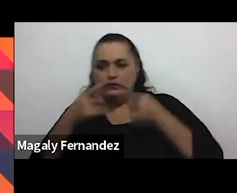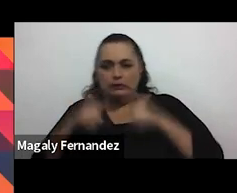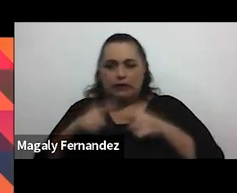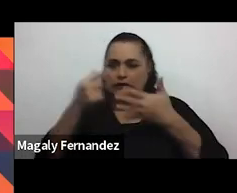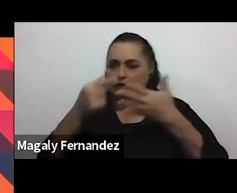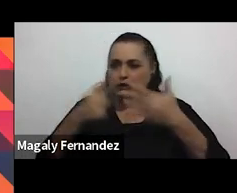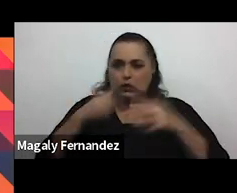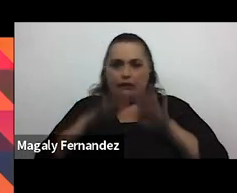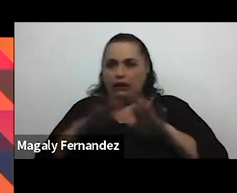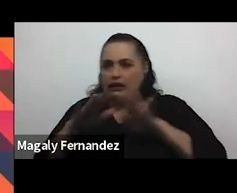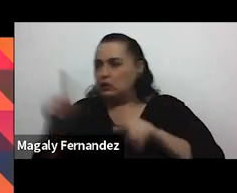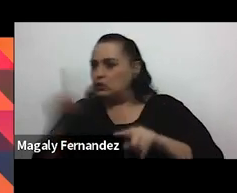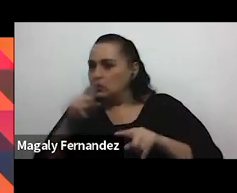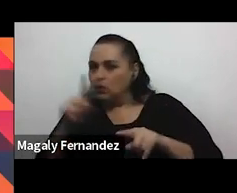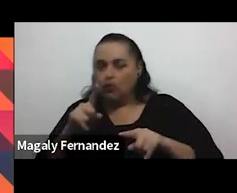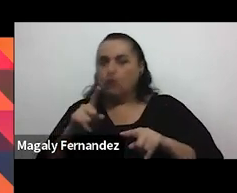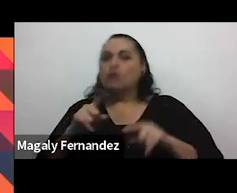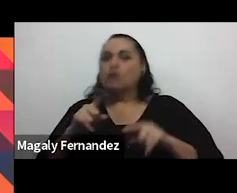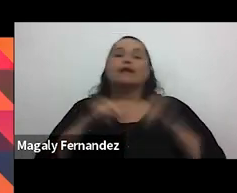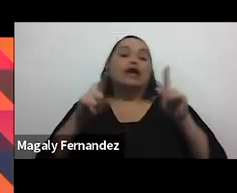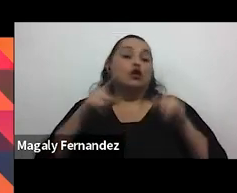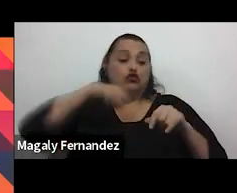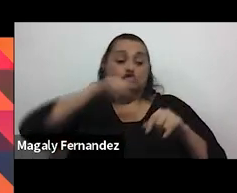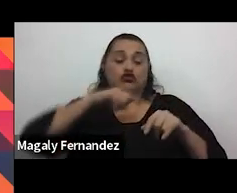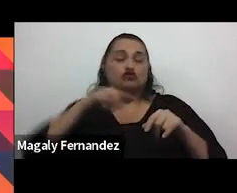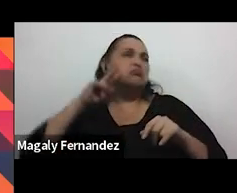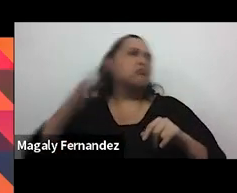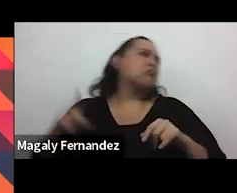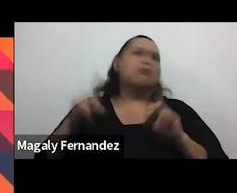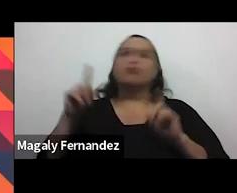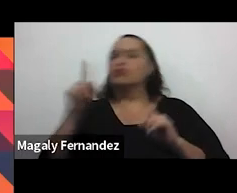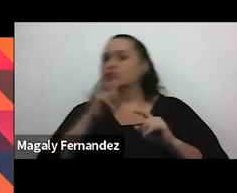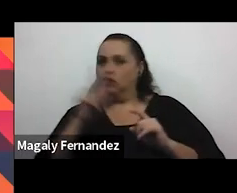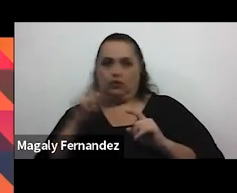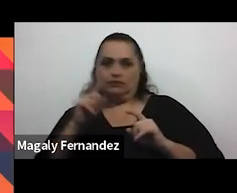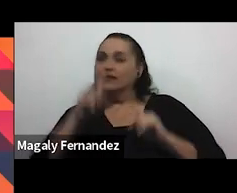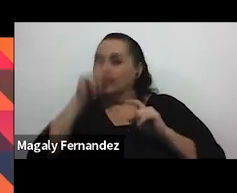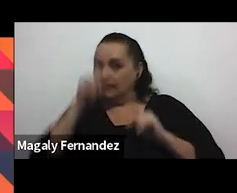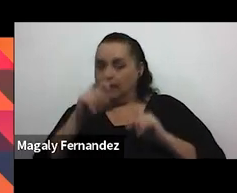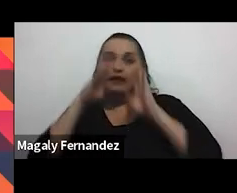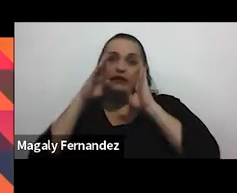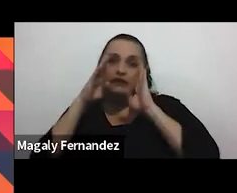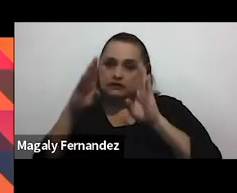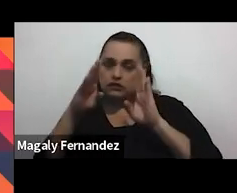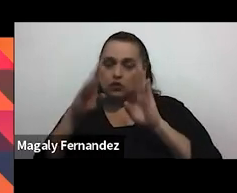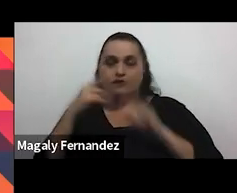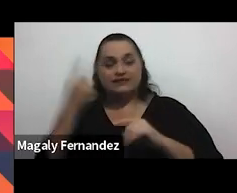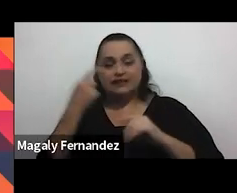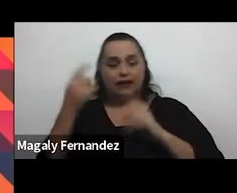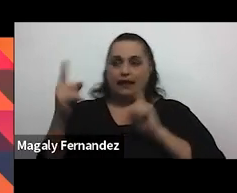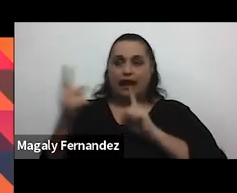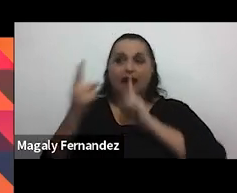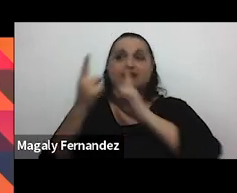tranquila tranquilo pero no nos hagamos de la vista gorda como quien dice de esto sino que siempre acerquémonos a